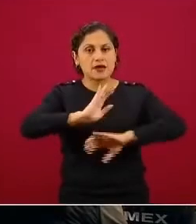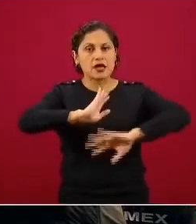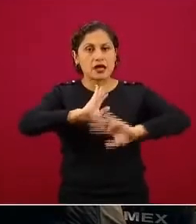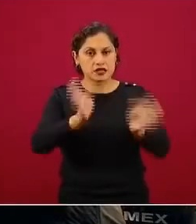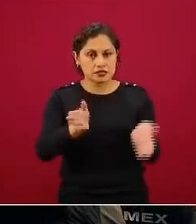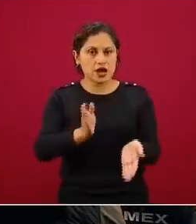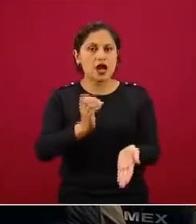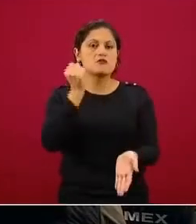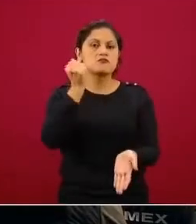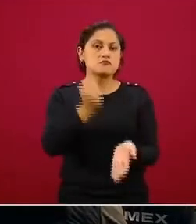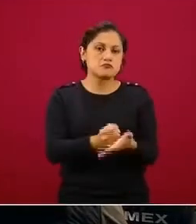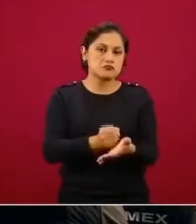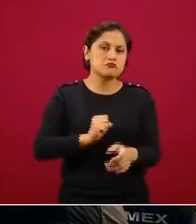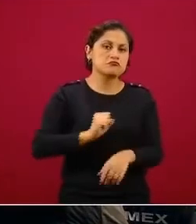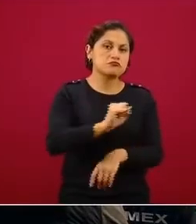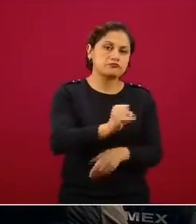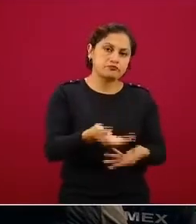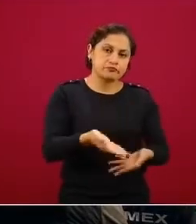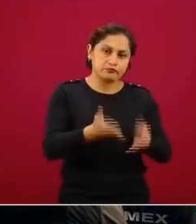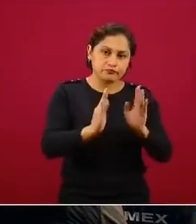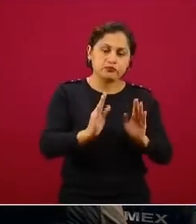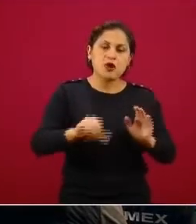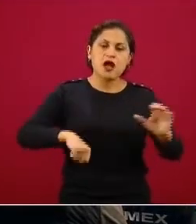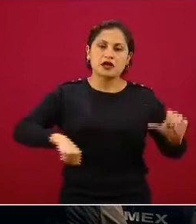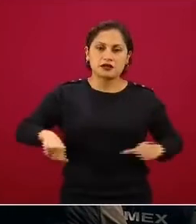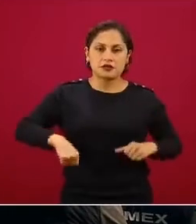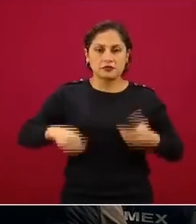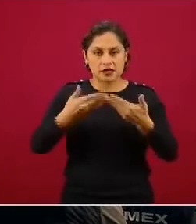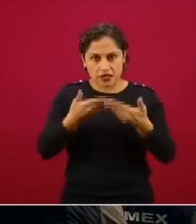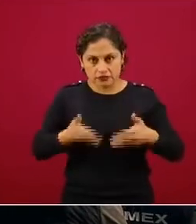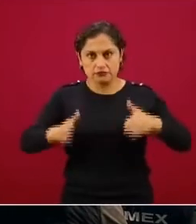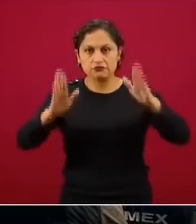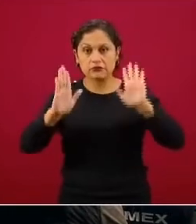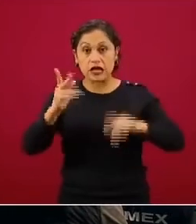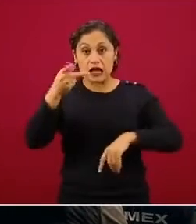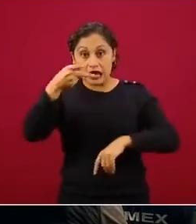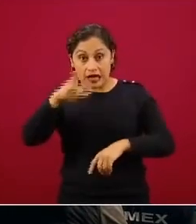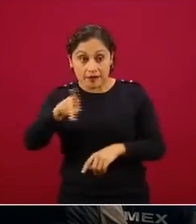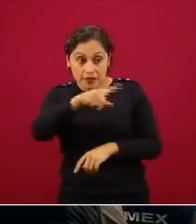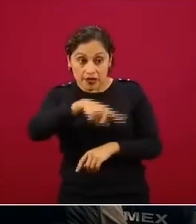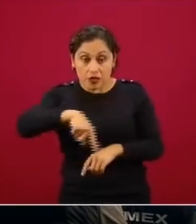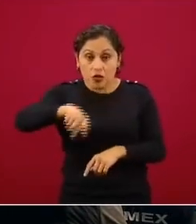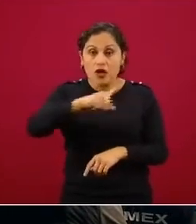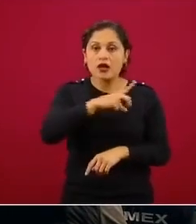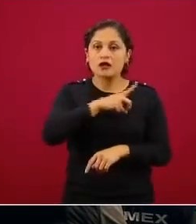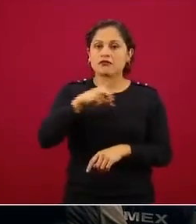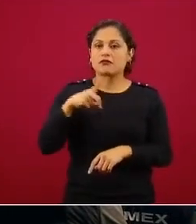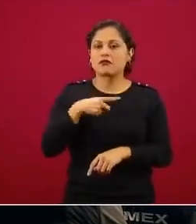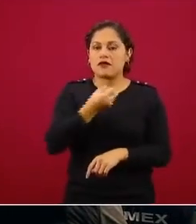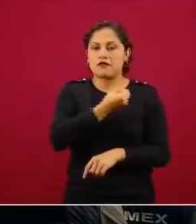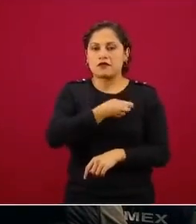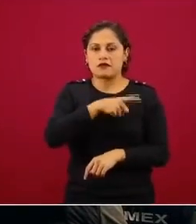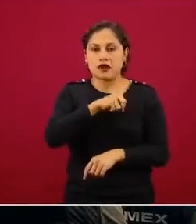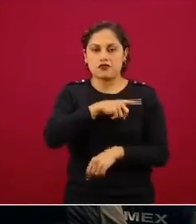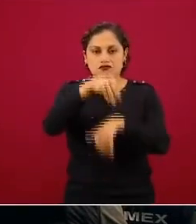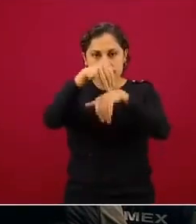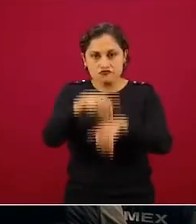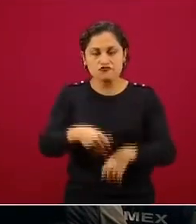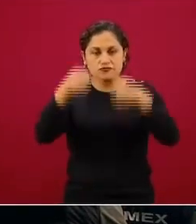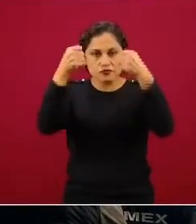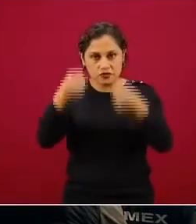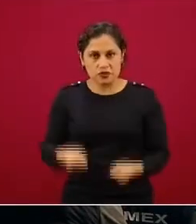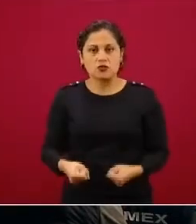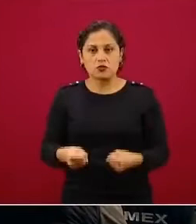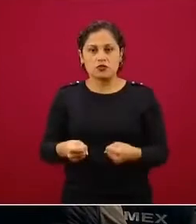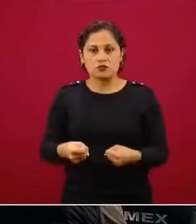disposición para poder regresar y que ellas lo tienen que hacer de manera segura, saludable y solidaria. Segura, es